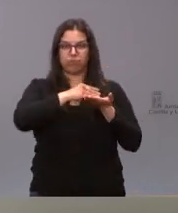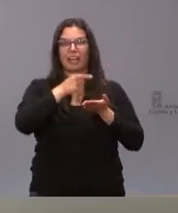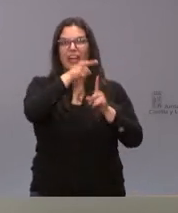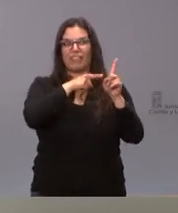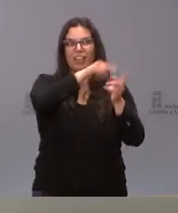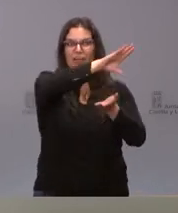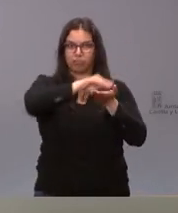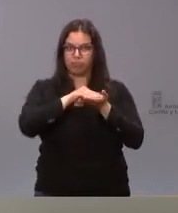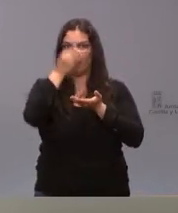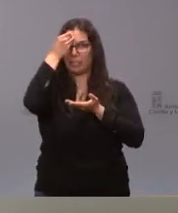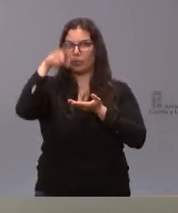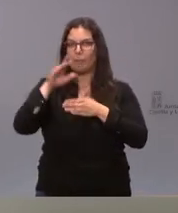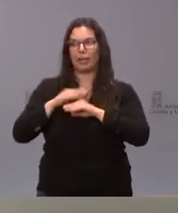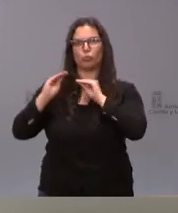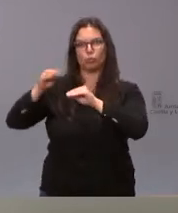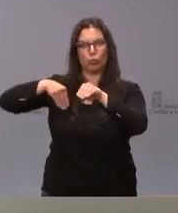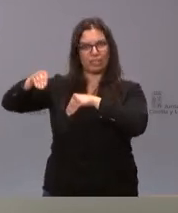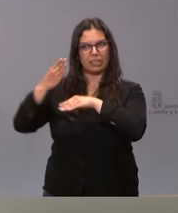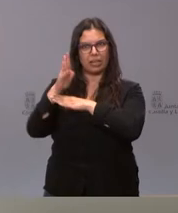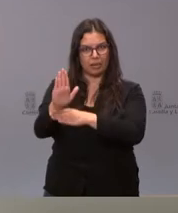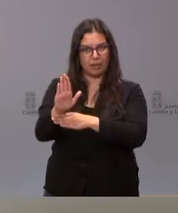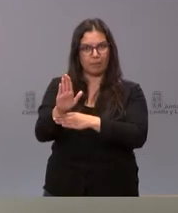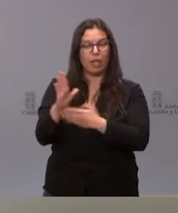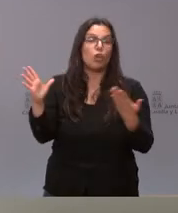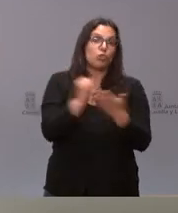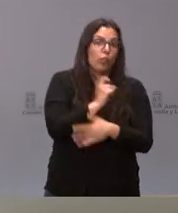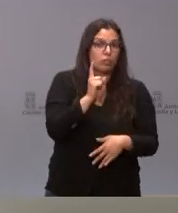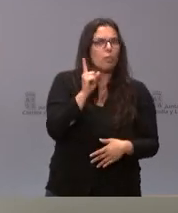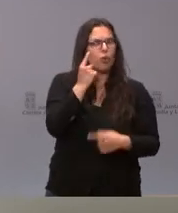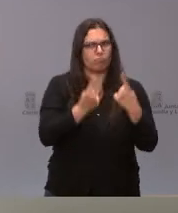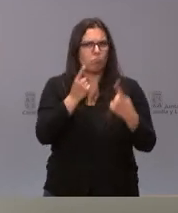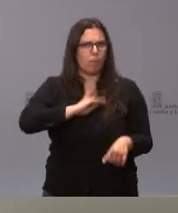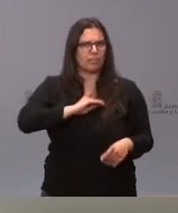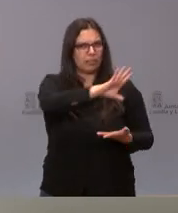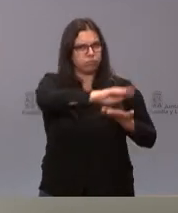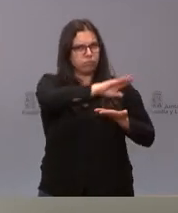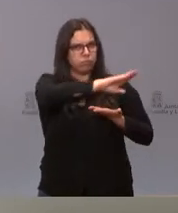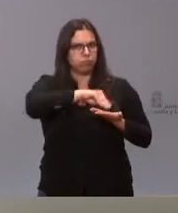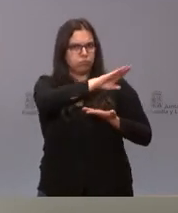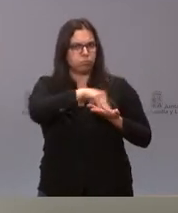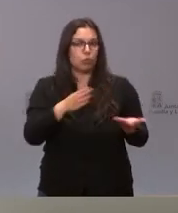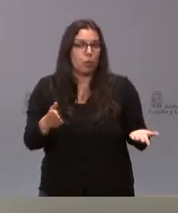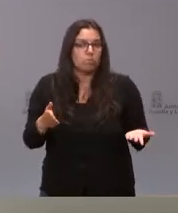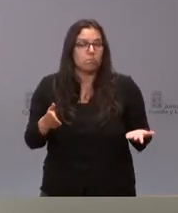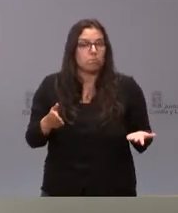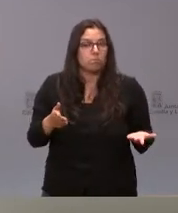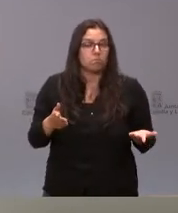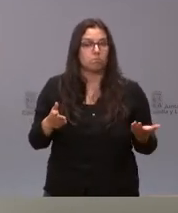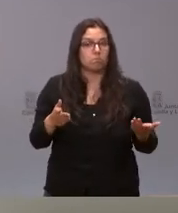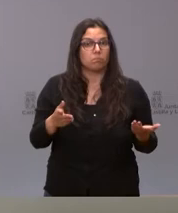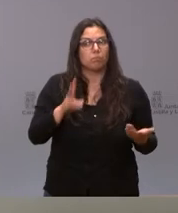esté planteando y las esté poniendo sobre la mesa no todas ellas pero muchas de ellas sí y de ese punto de vista pues tenemos que